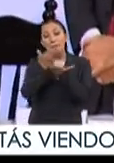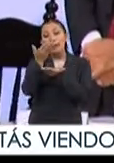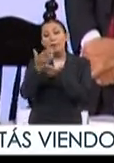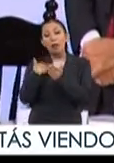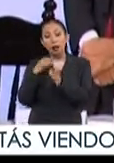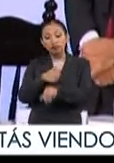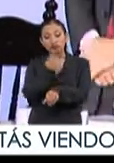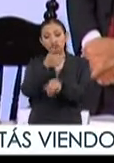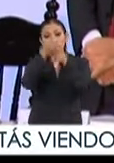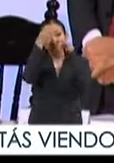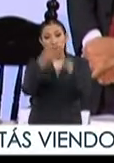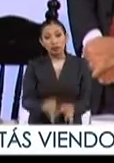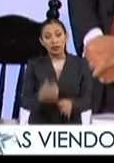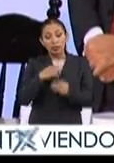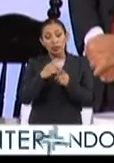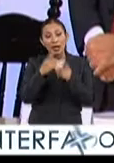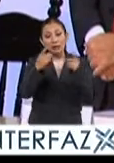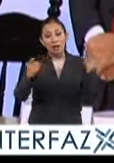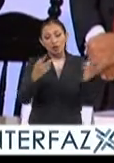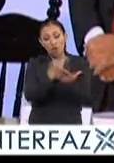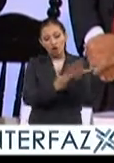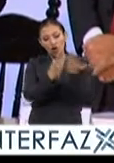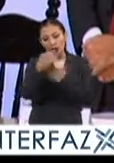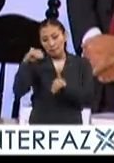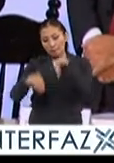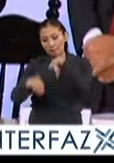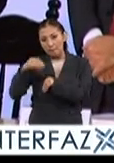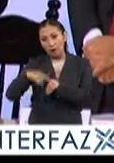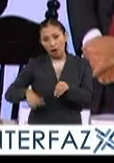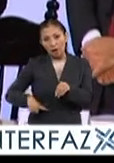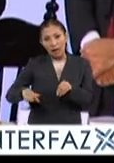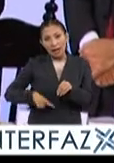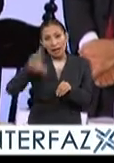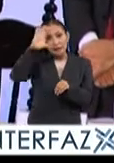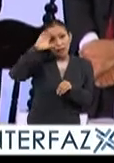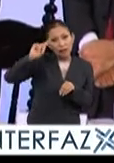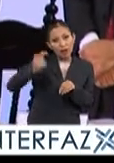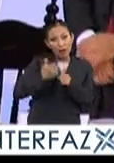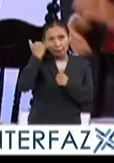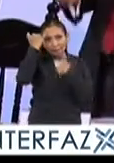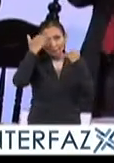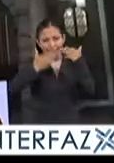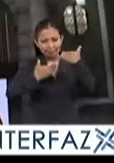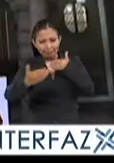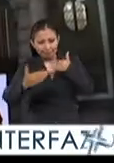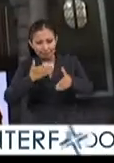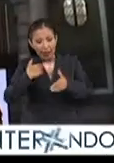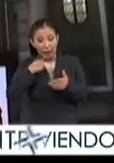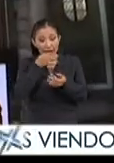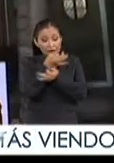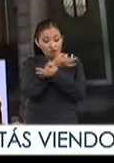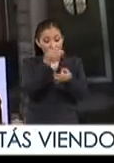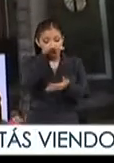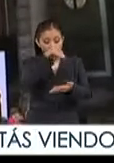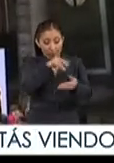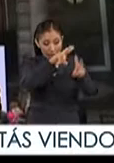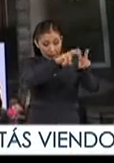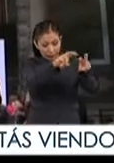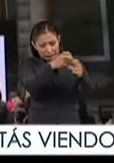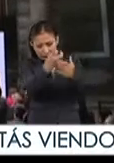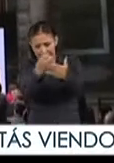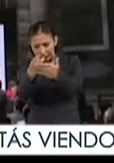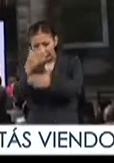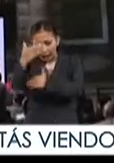hacia la consolidación y desarrollo de políticas públicas en ciencia tecnología e innovación El informe hace un análisis